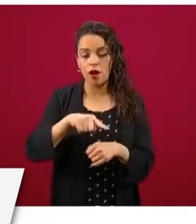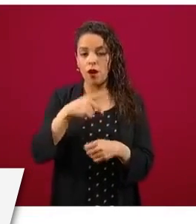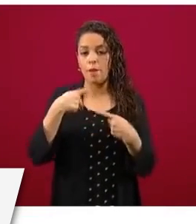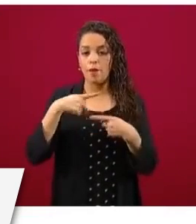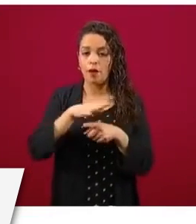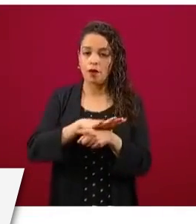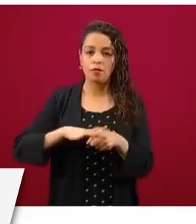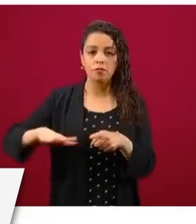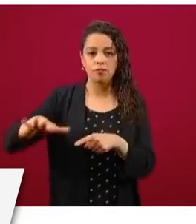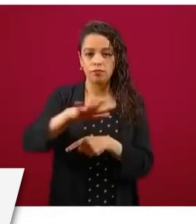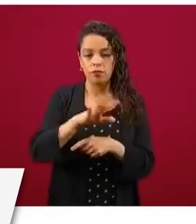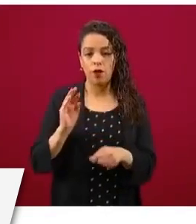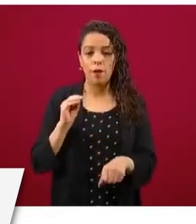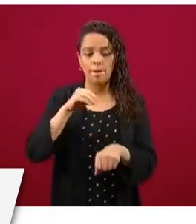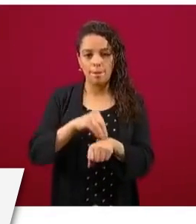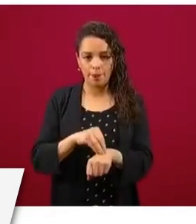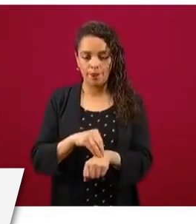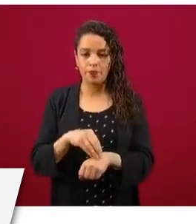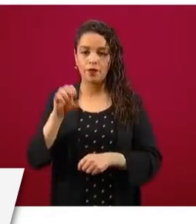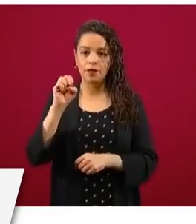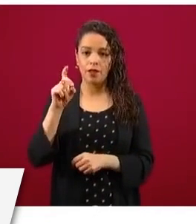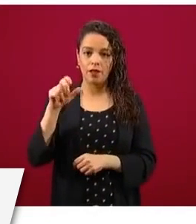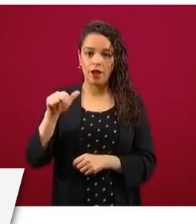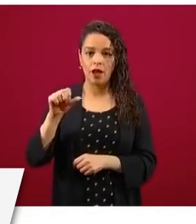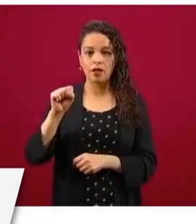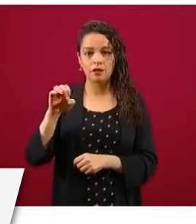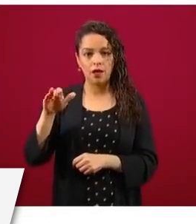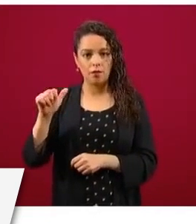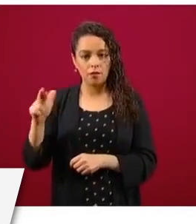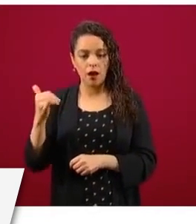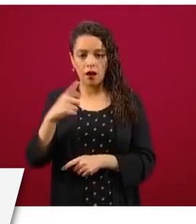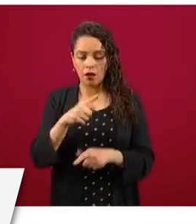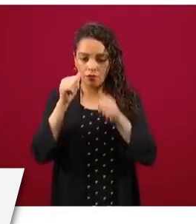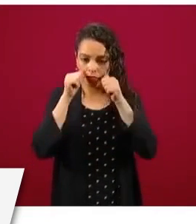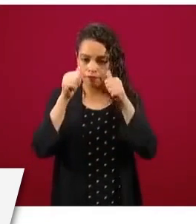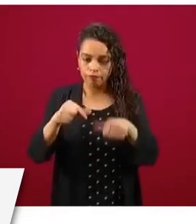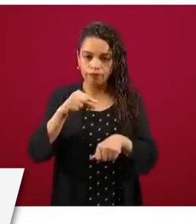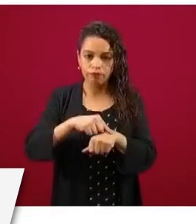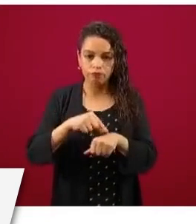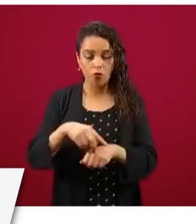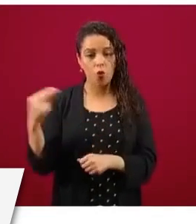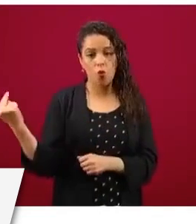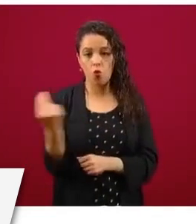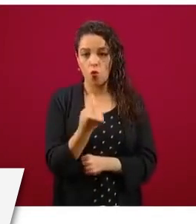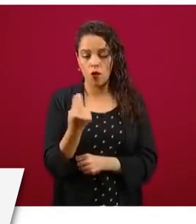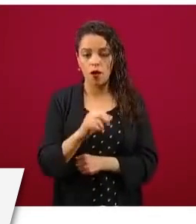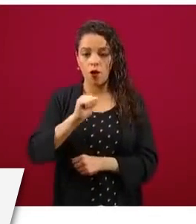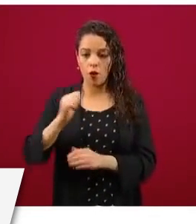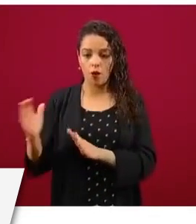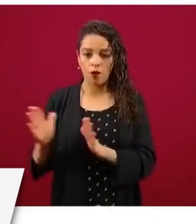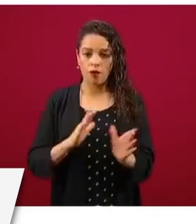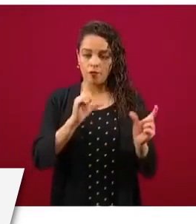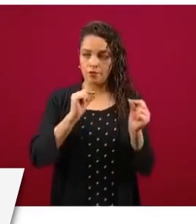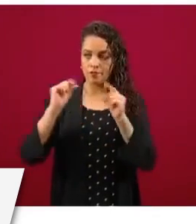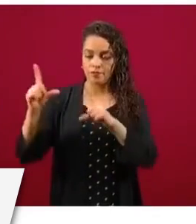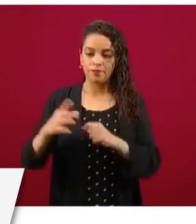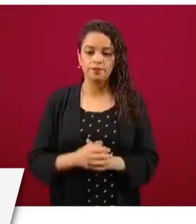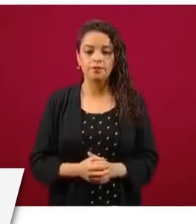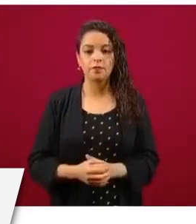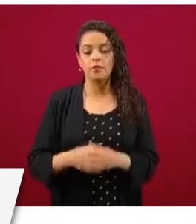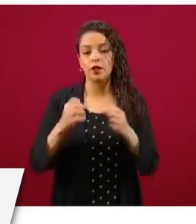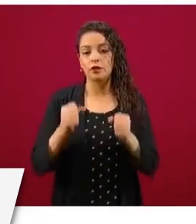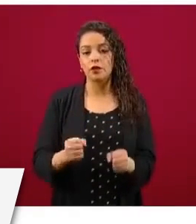tanto Sedena como Semar, en apoyo a esto y atención médica de urgencia. La que sigue, en seguridad y erradicación.